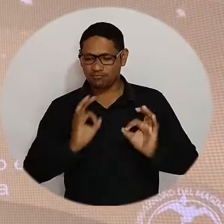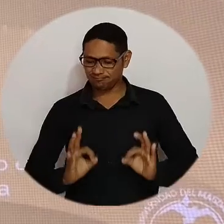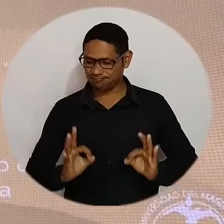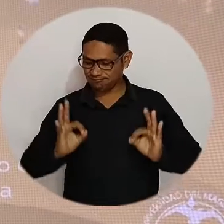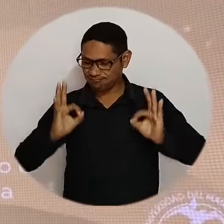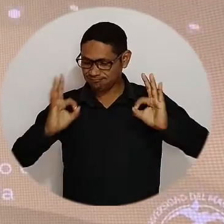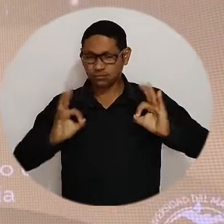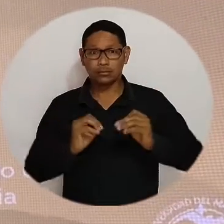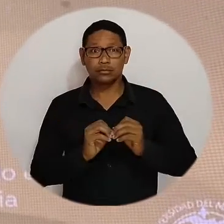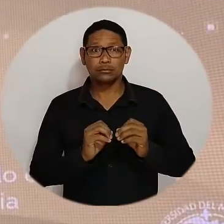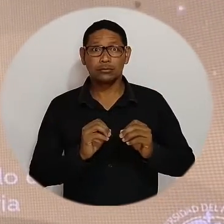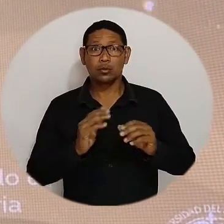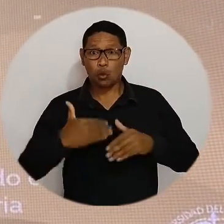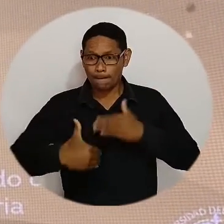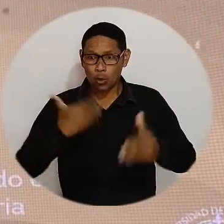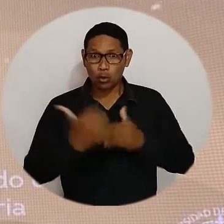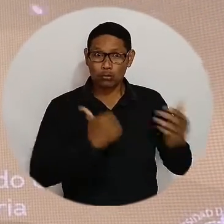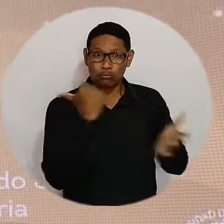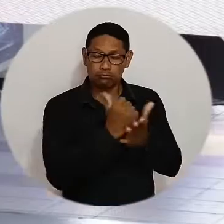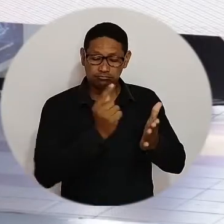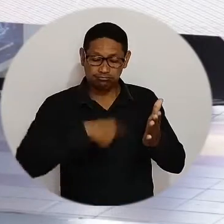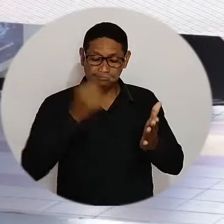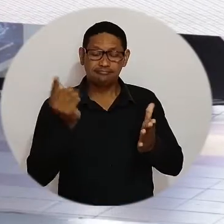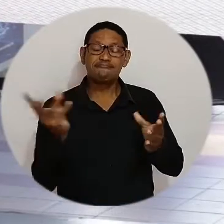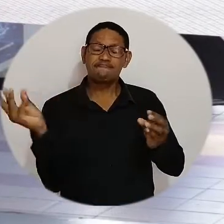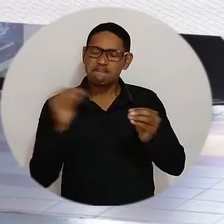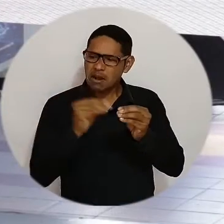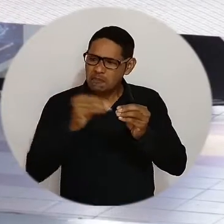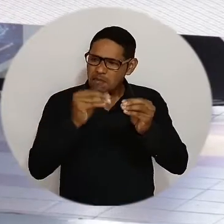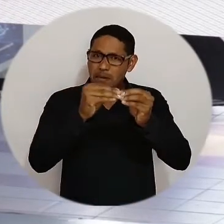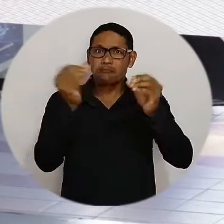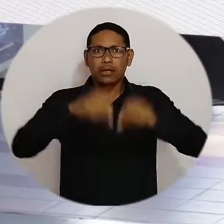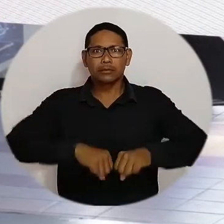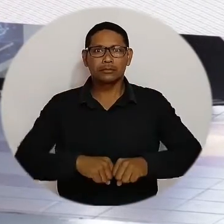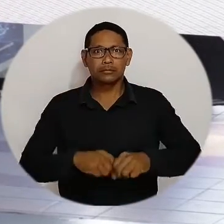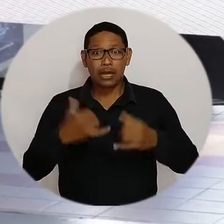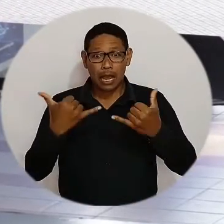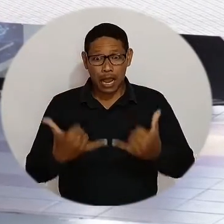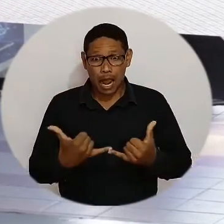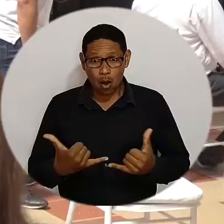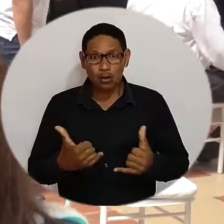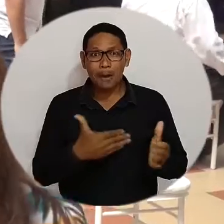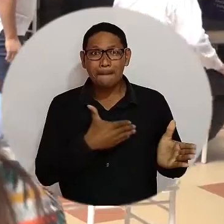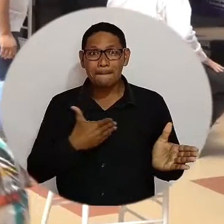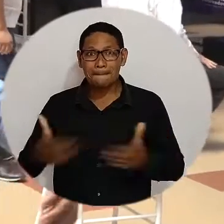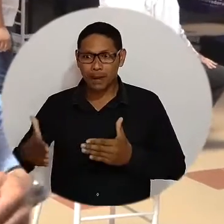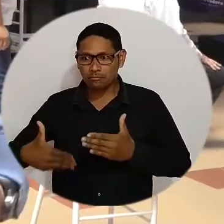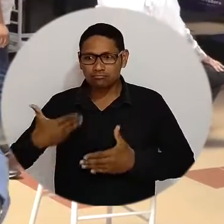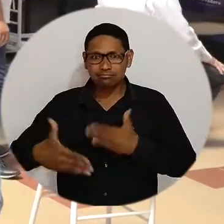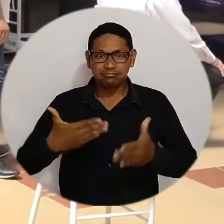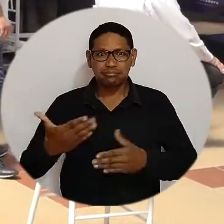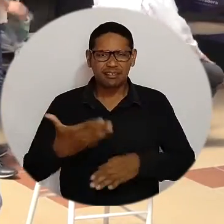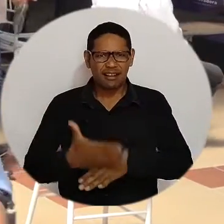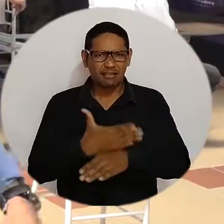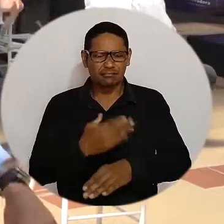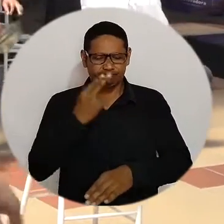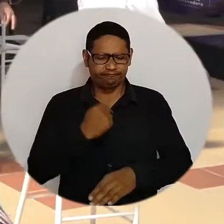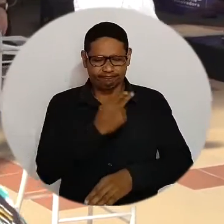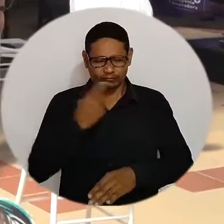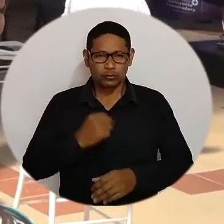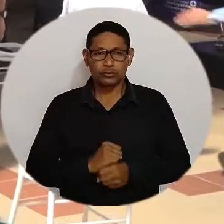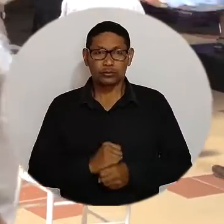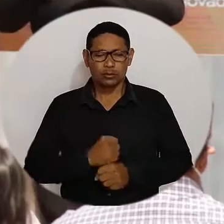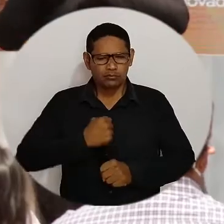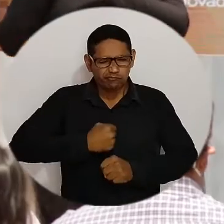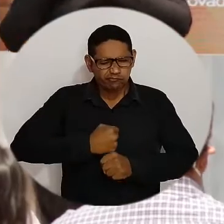de alta calidad que revalide sus procesos de acreditación. Esa ruta permanente que está hoy en el plan de desarrollo fue nuestro compromiso, trabajar